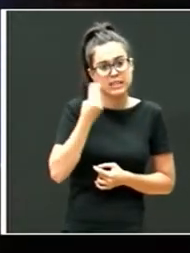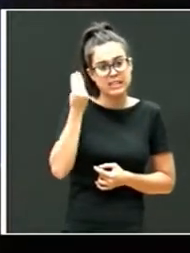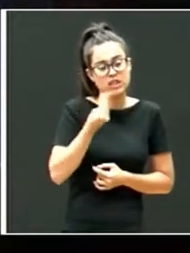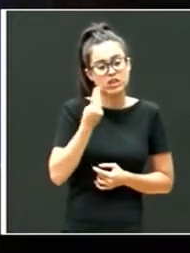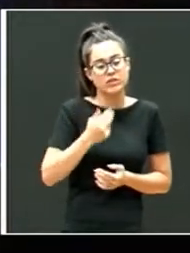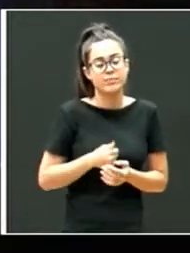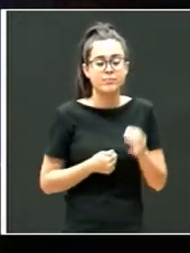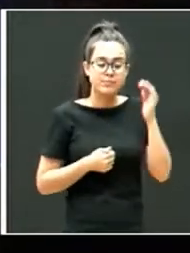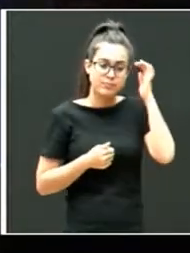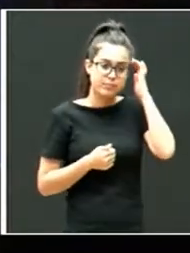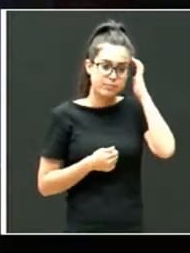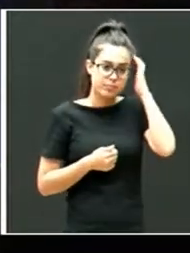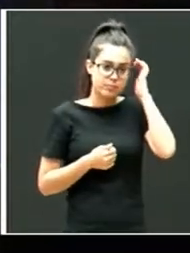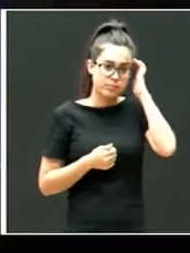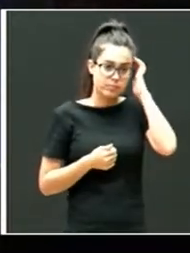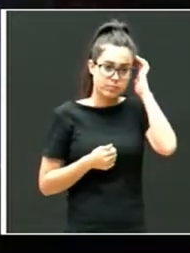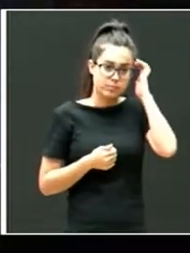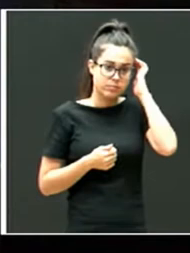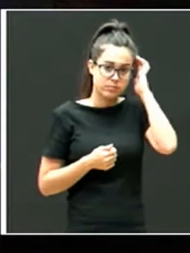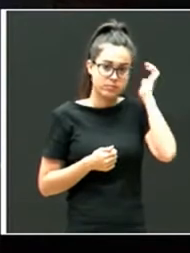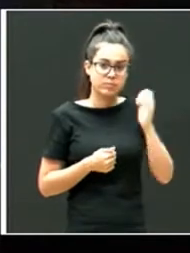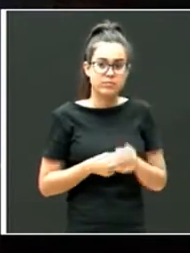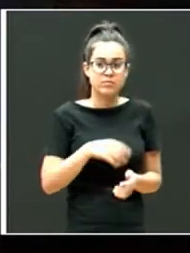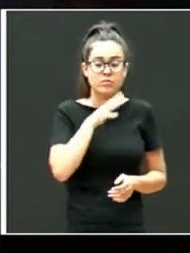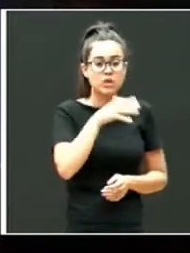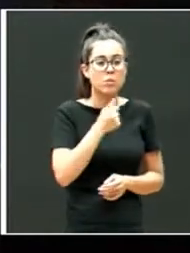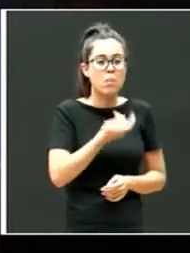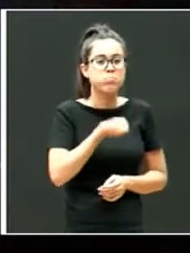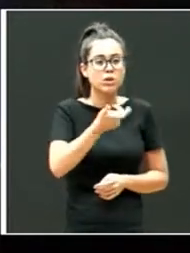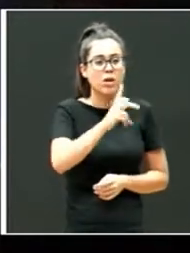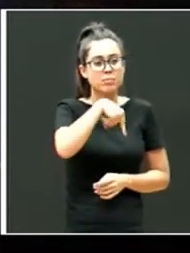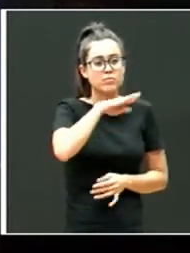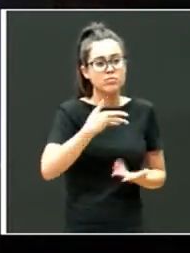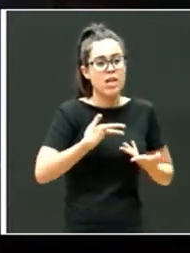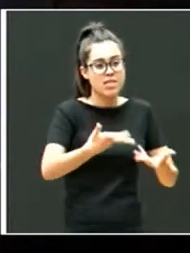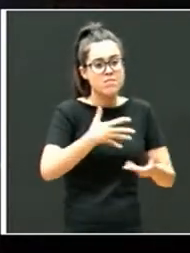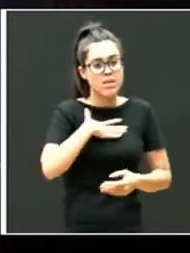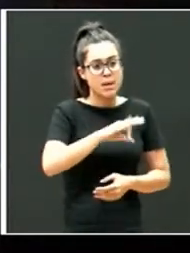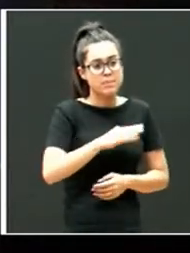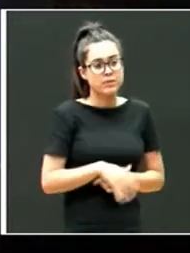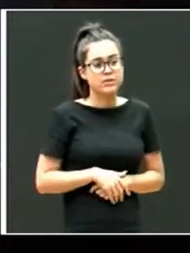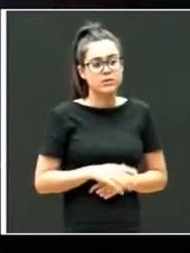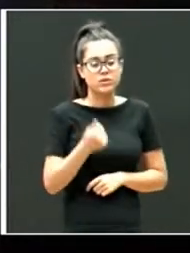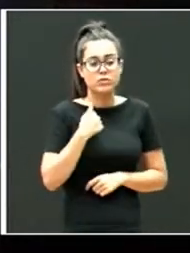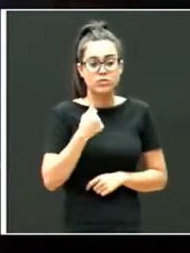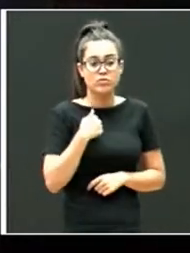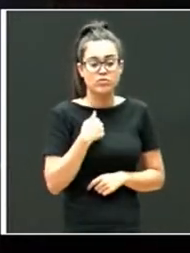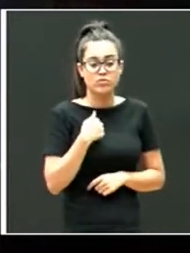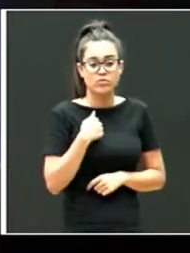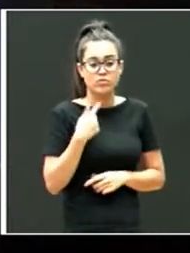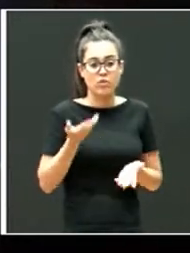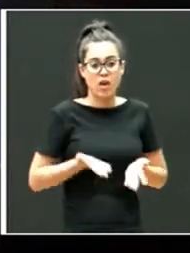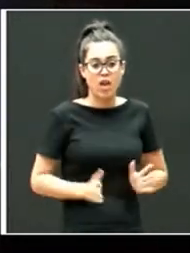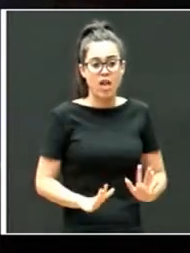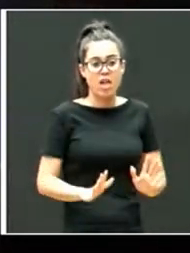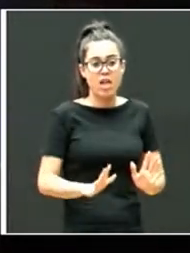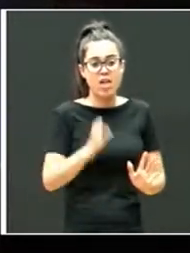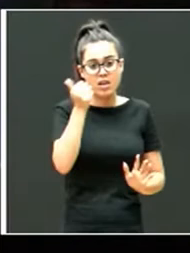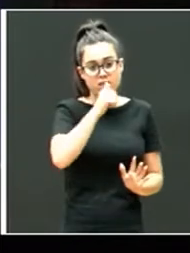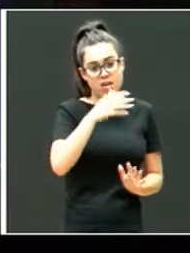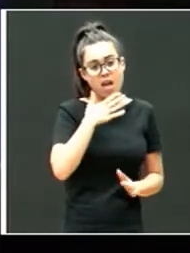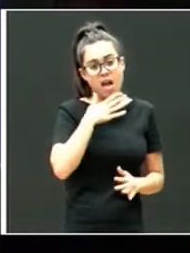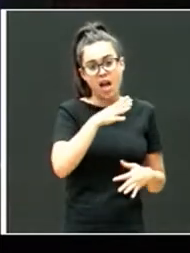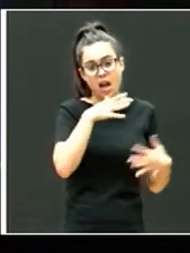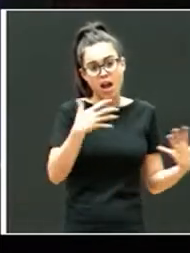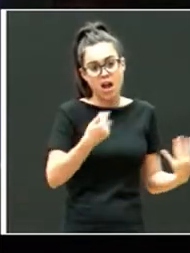poco… que os puede dar un poco una idea de cómo ha sido en todos estos años. Yo tengo un hijo que ahora mismo tiene 17